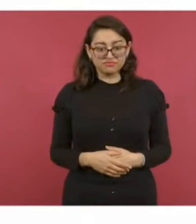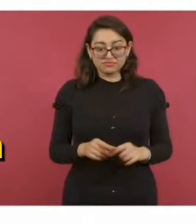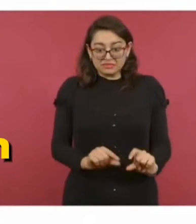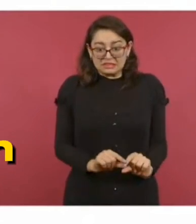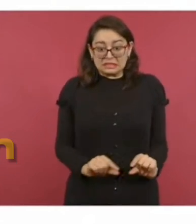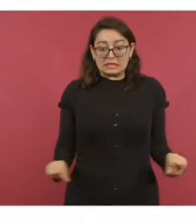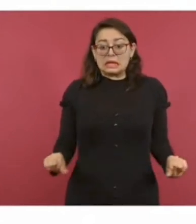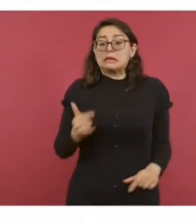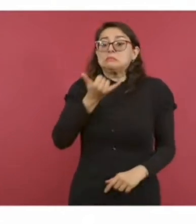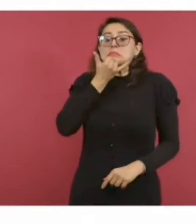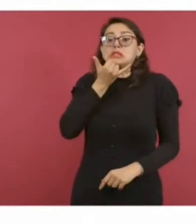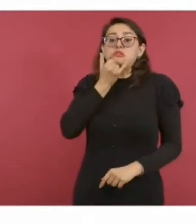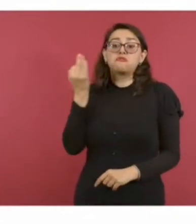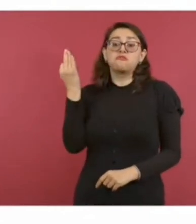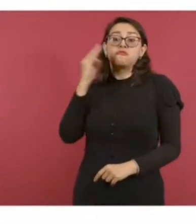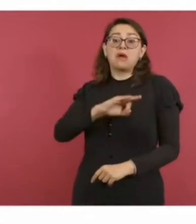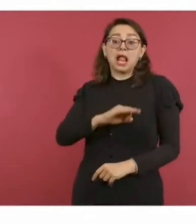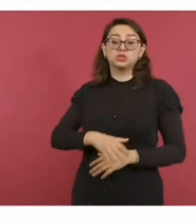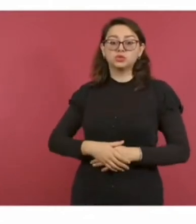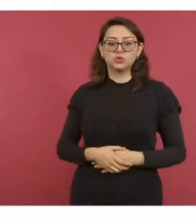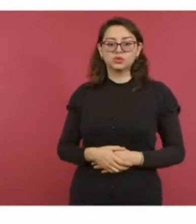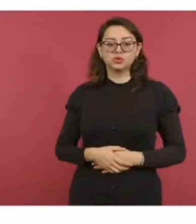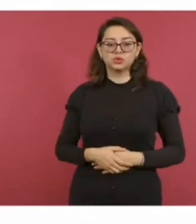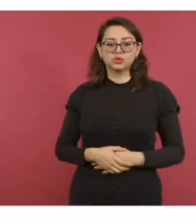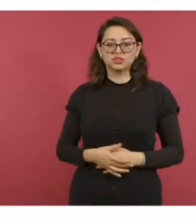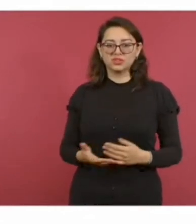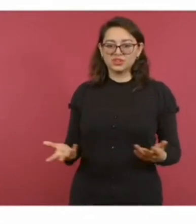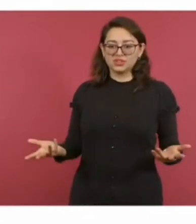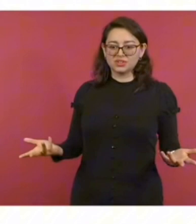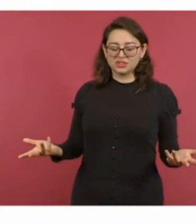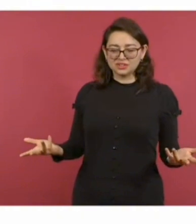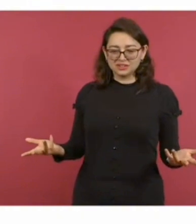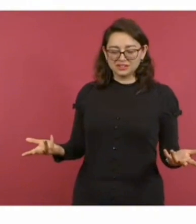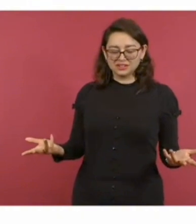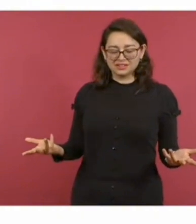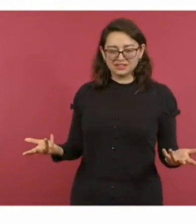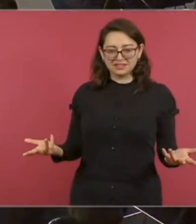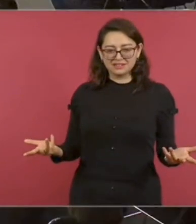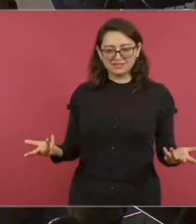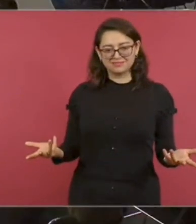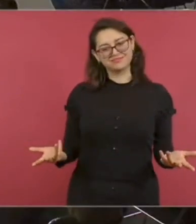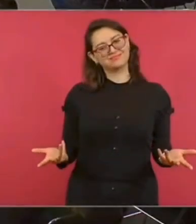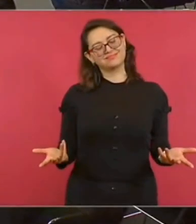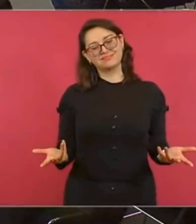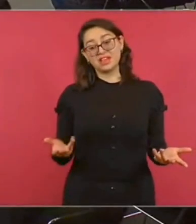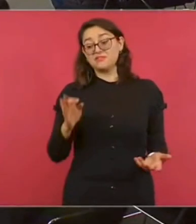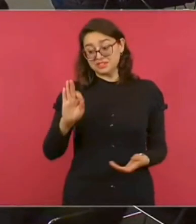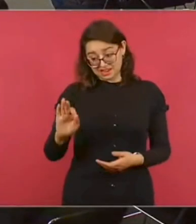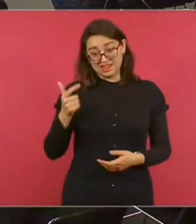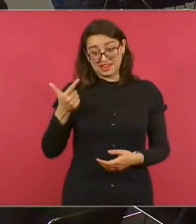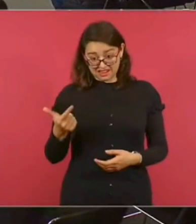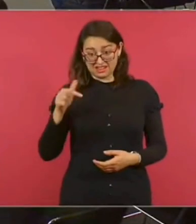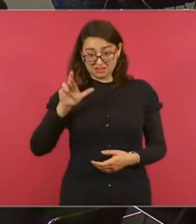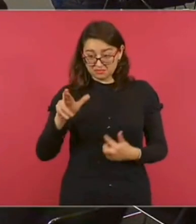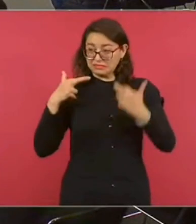Ya nos confirmaron que el reporte fue falso, pero quien confirmó, porque fue la fiscalía